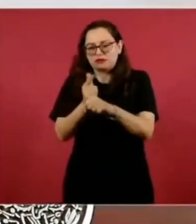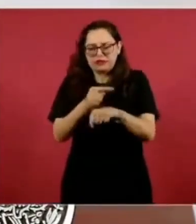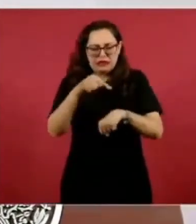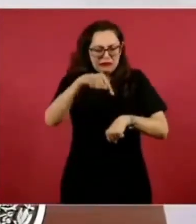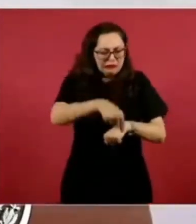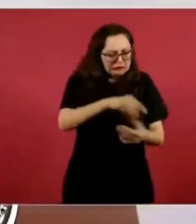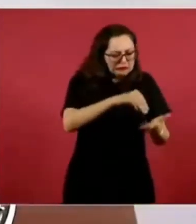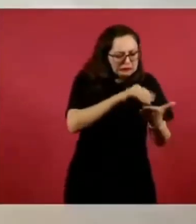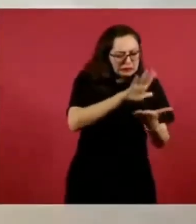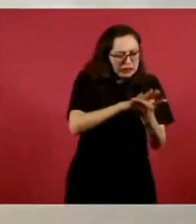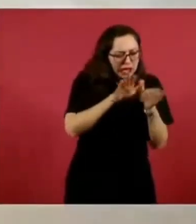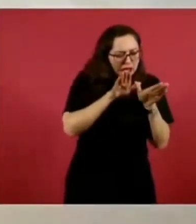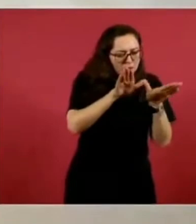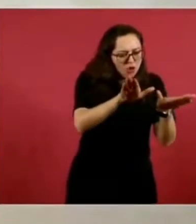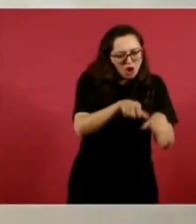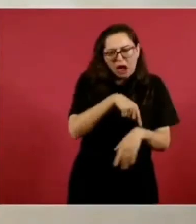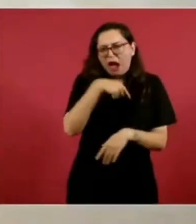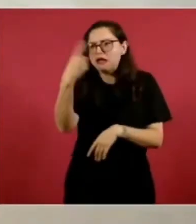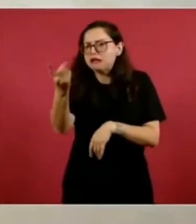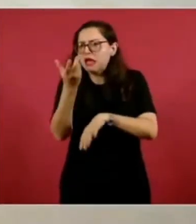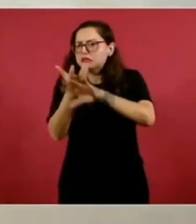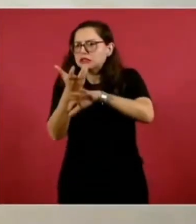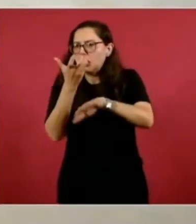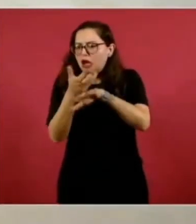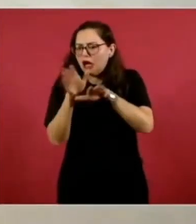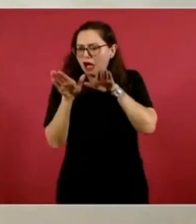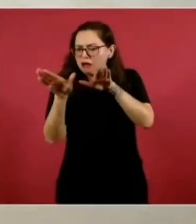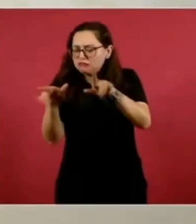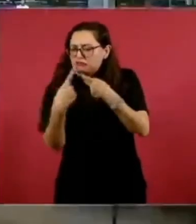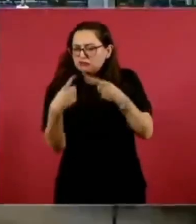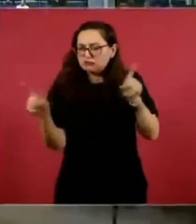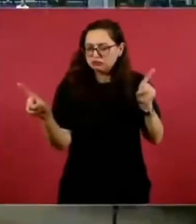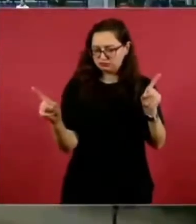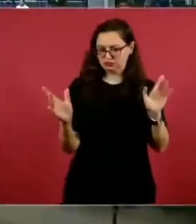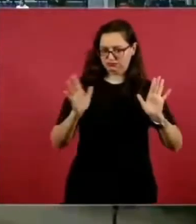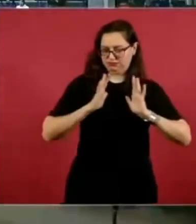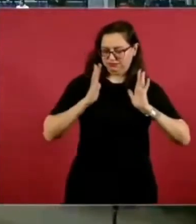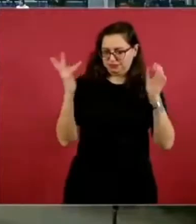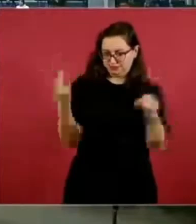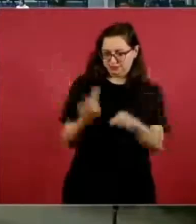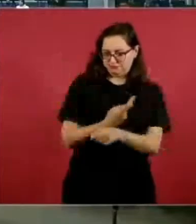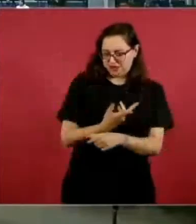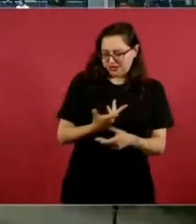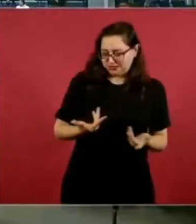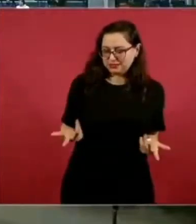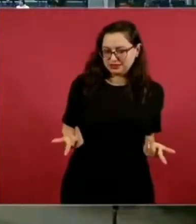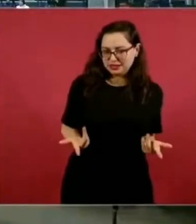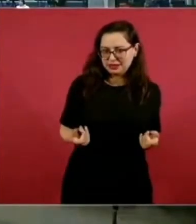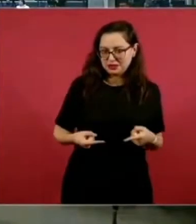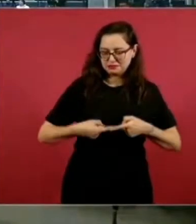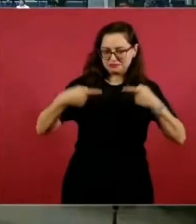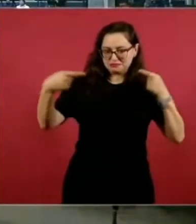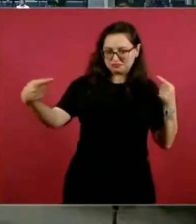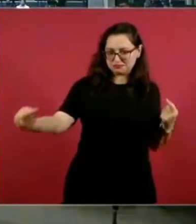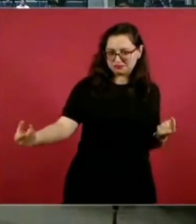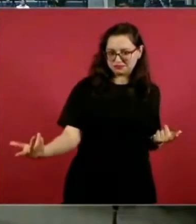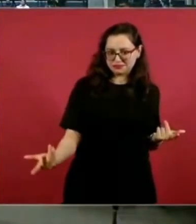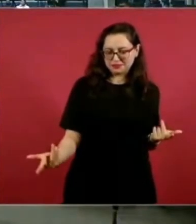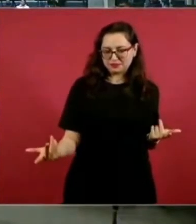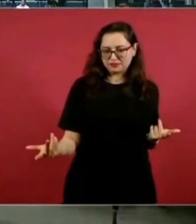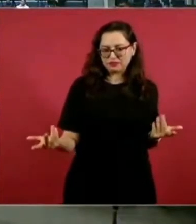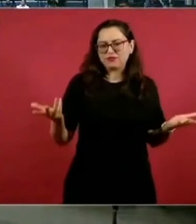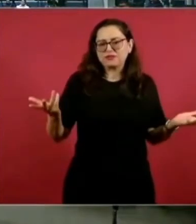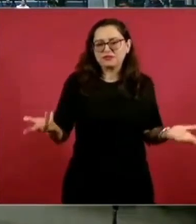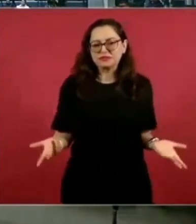esta es una avioneta, como de cinco